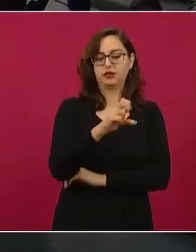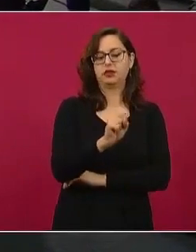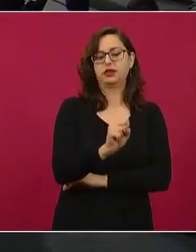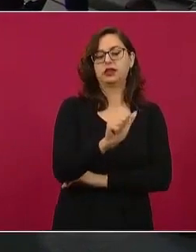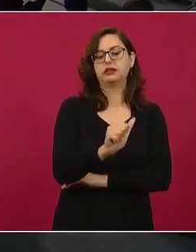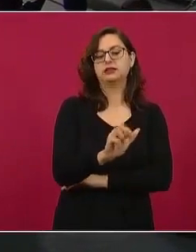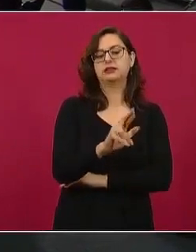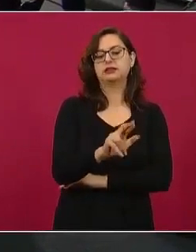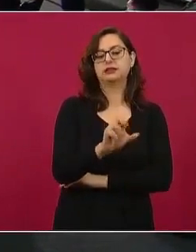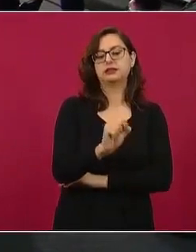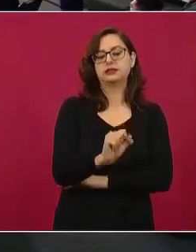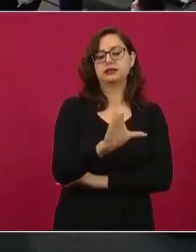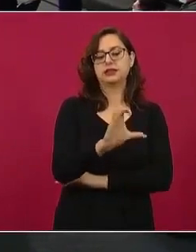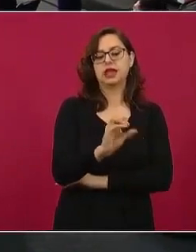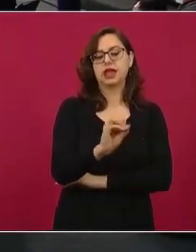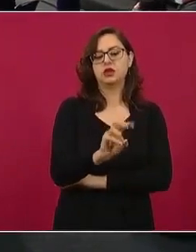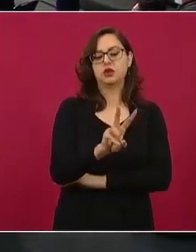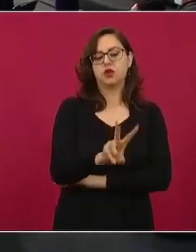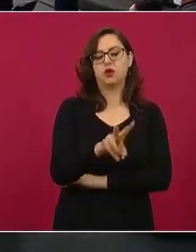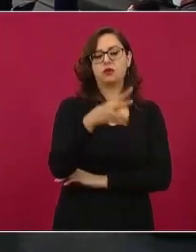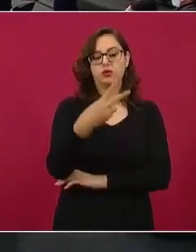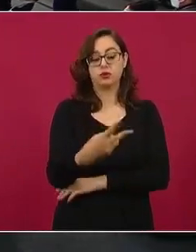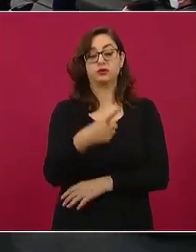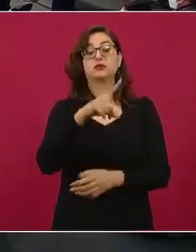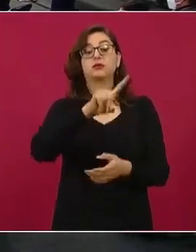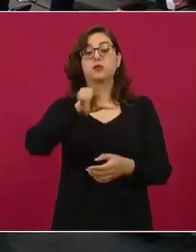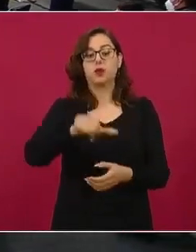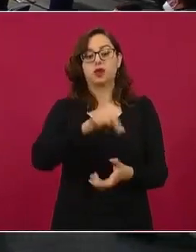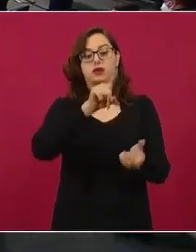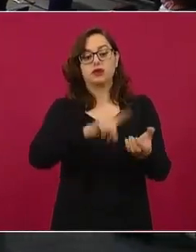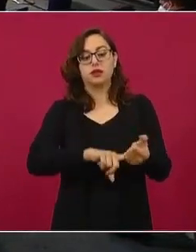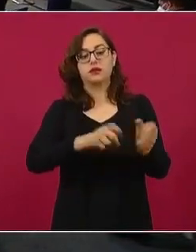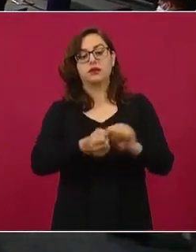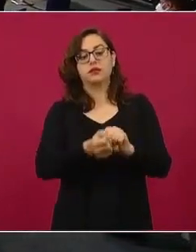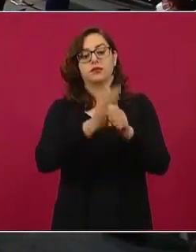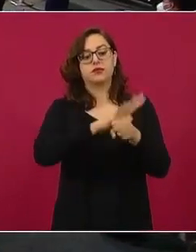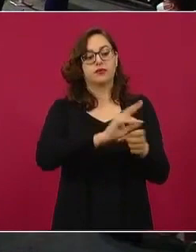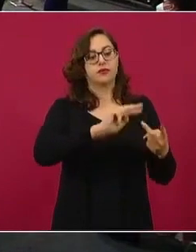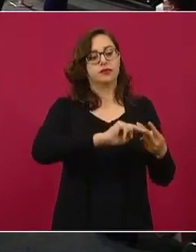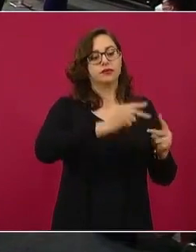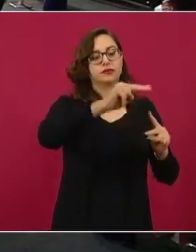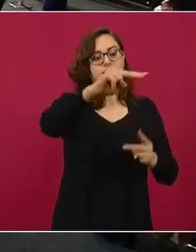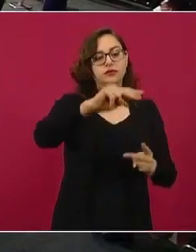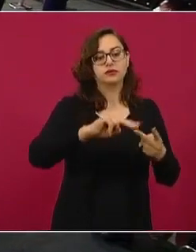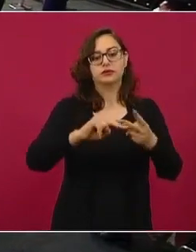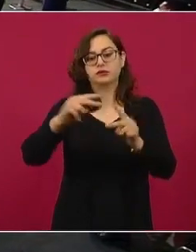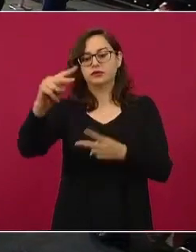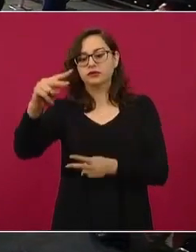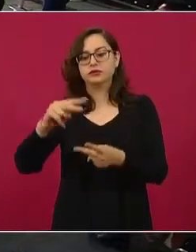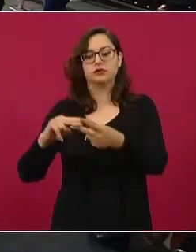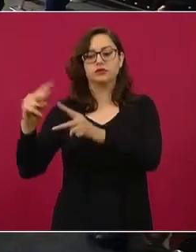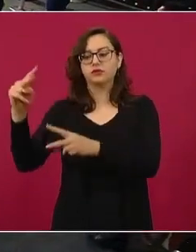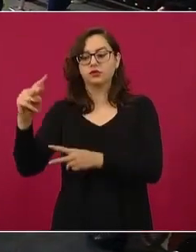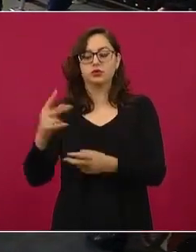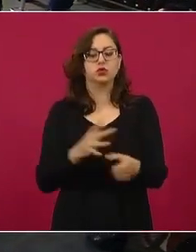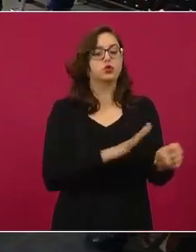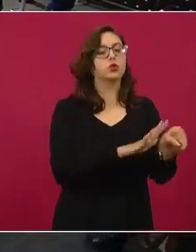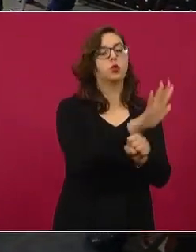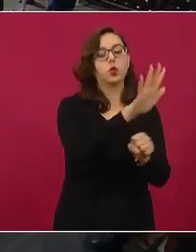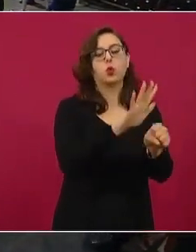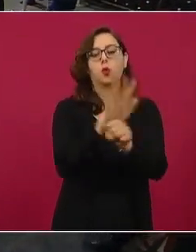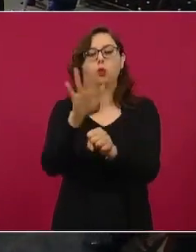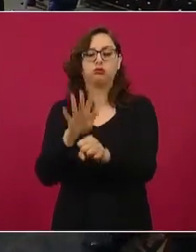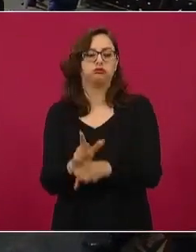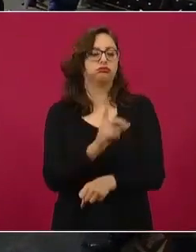medio para determinar si se trata de Omicron, de Delta o de cualquiera de las otras variantes. El propósito es un propósito epidemiológico, de